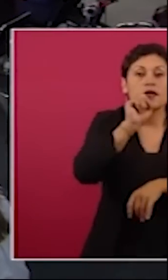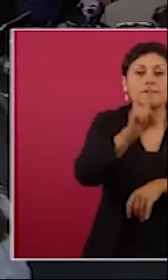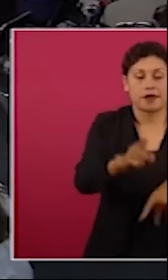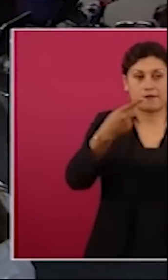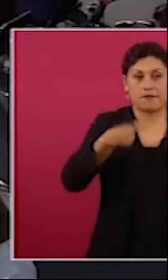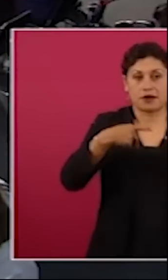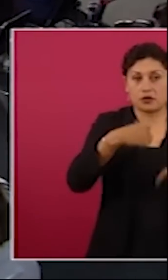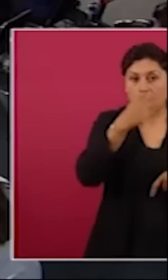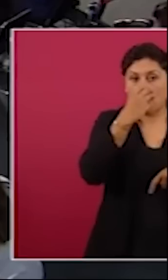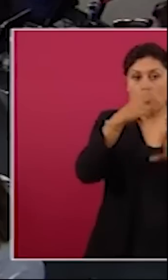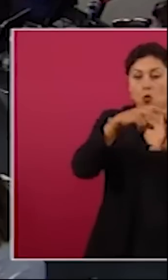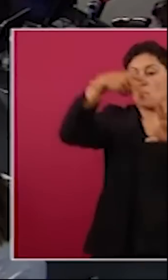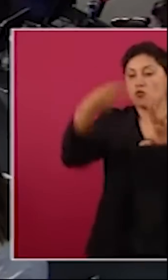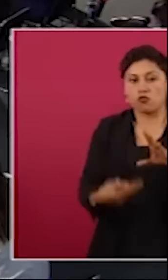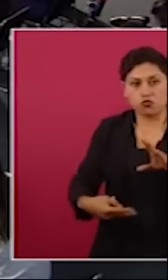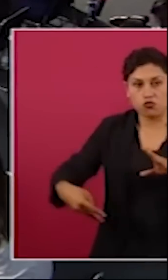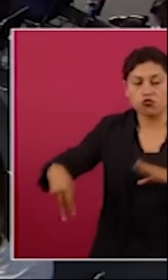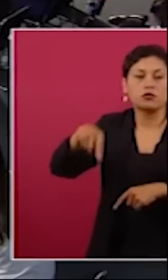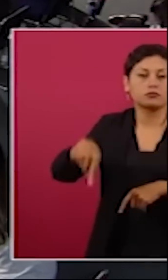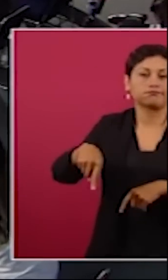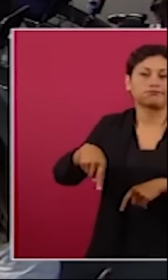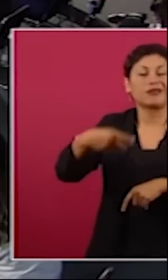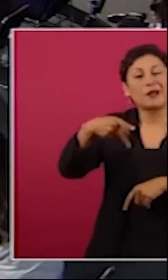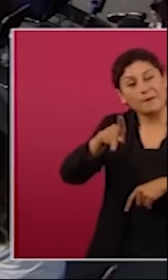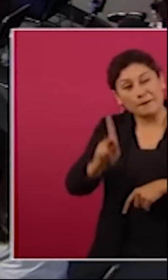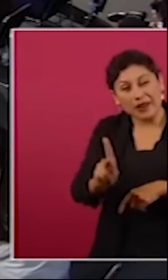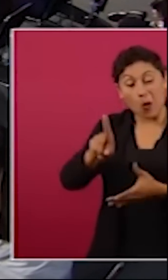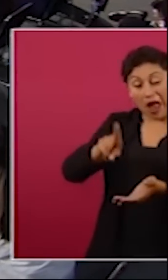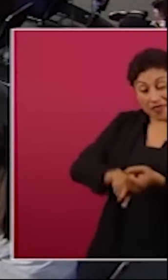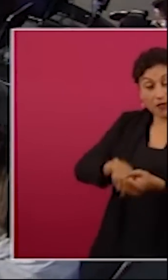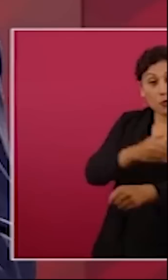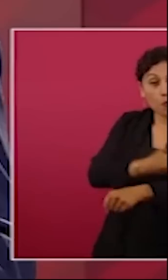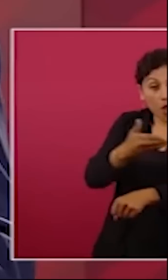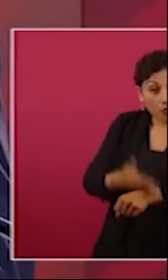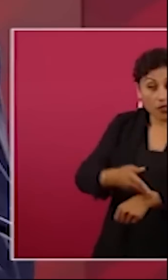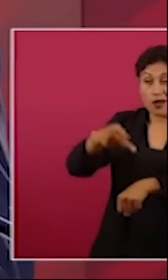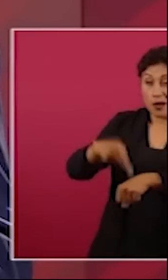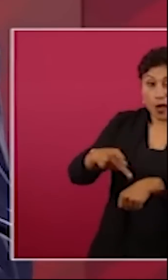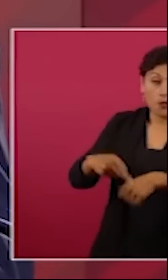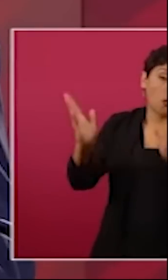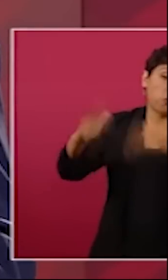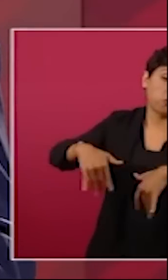pero había mucha madera derrumbes todo esto con cuidado